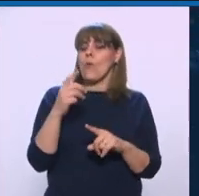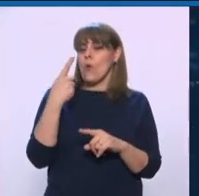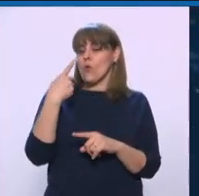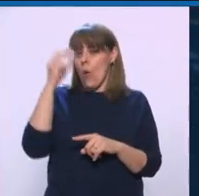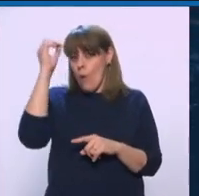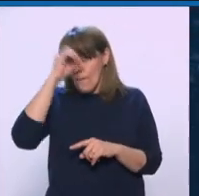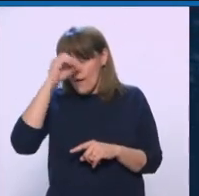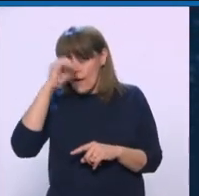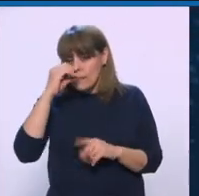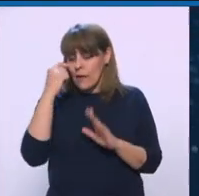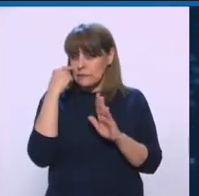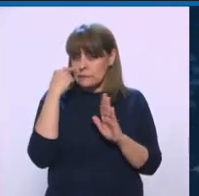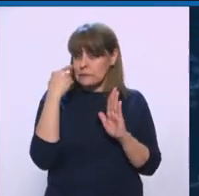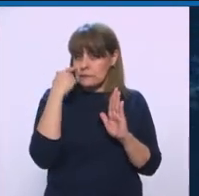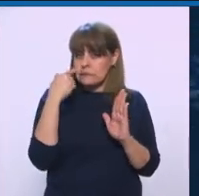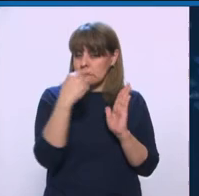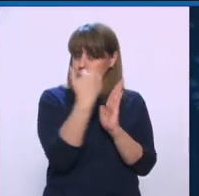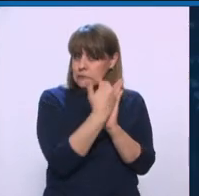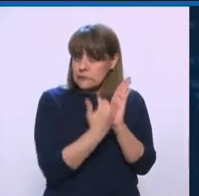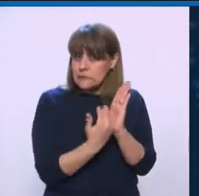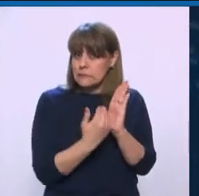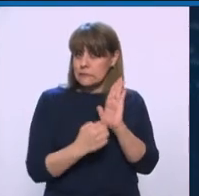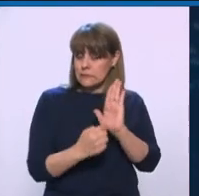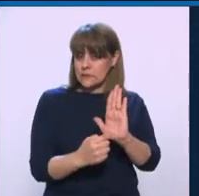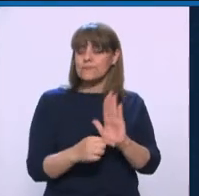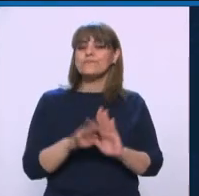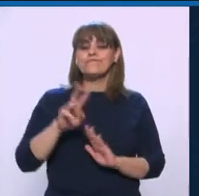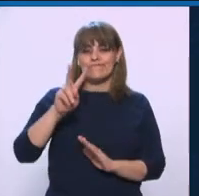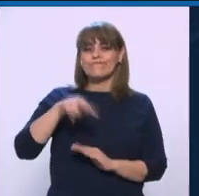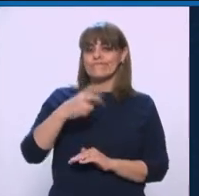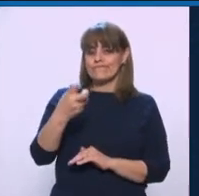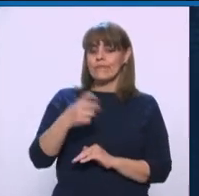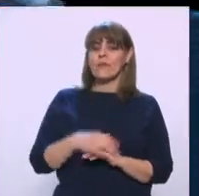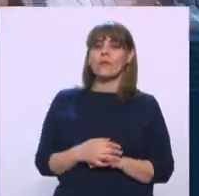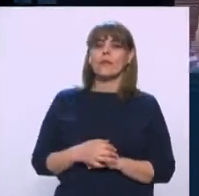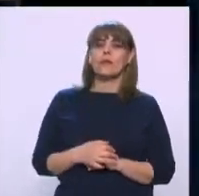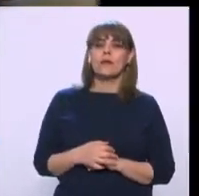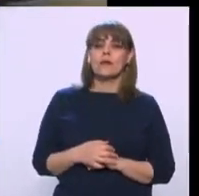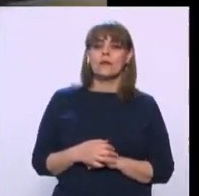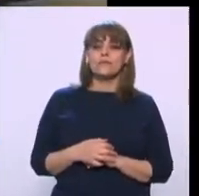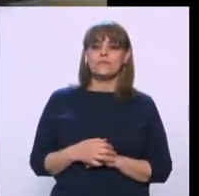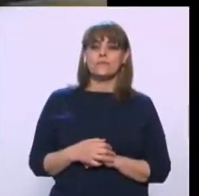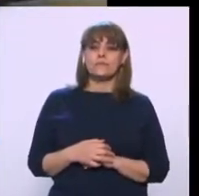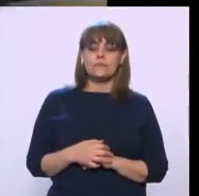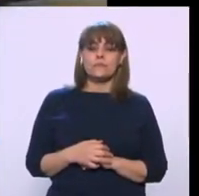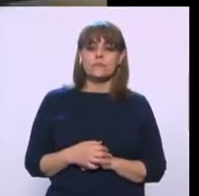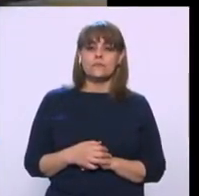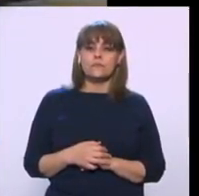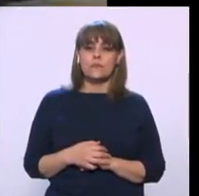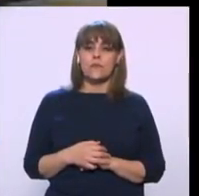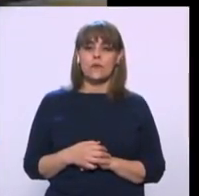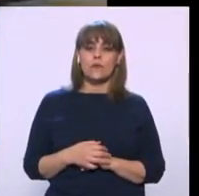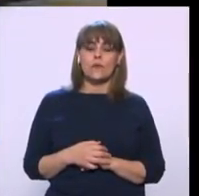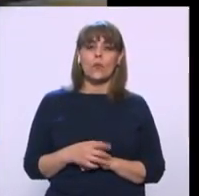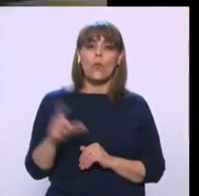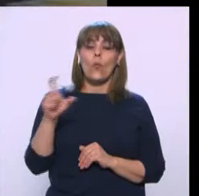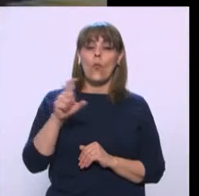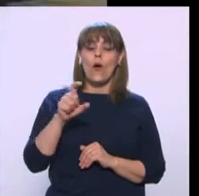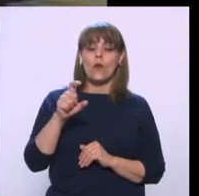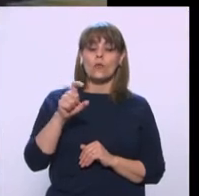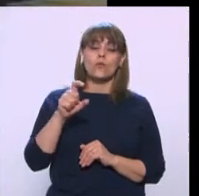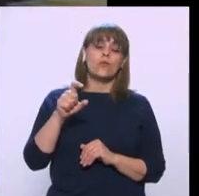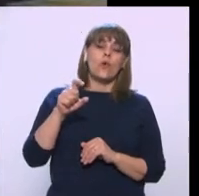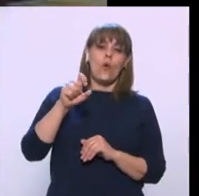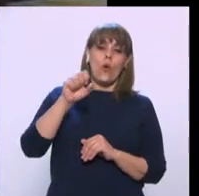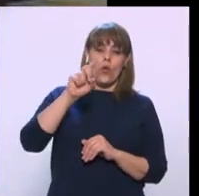respecto a lo que ahí se presentó. Sí, mira, justo yo creo que el, pues, bueno, ya la salida de Alfonso Durazo